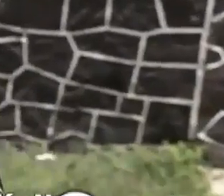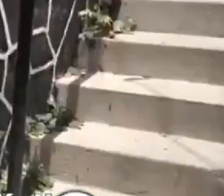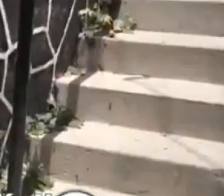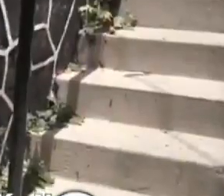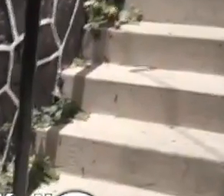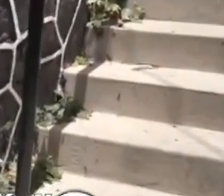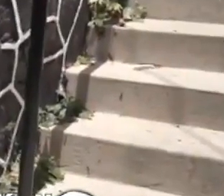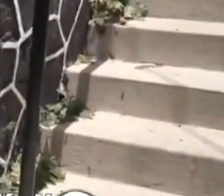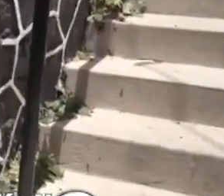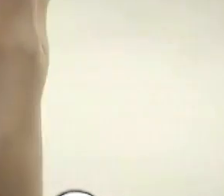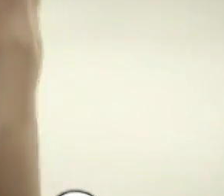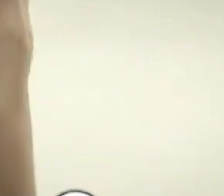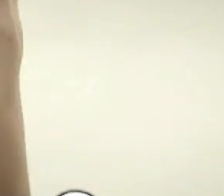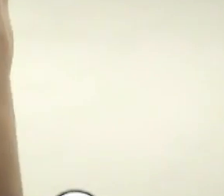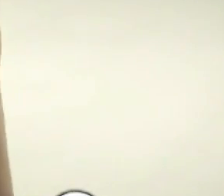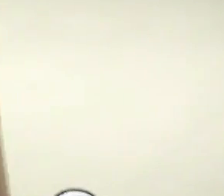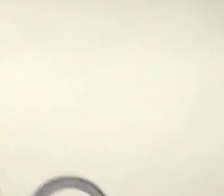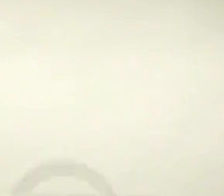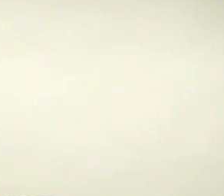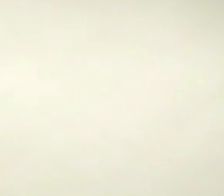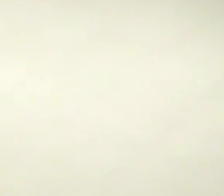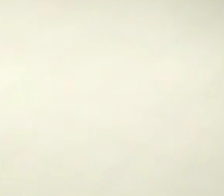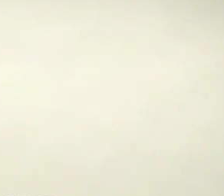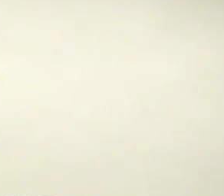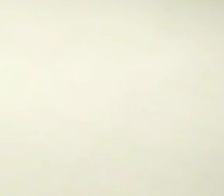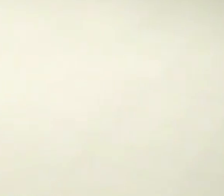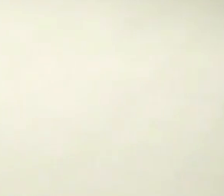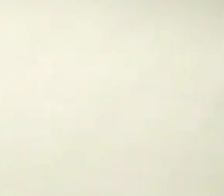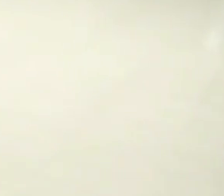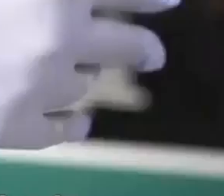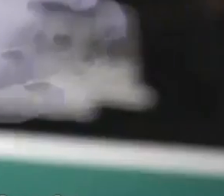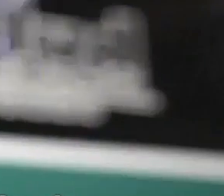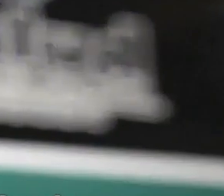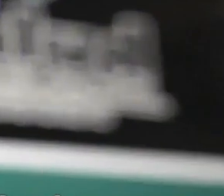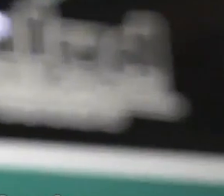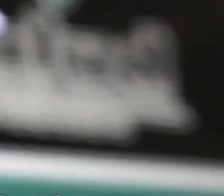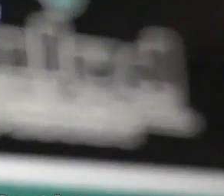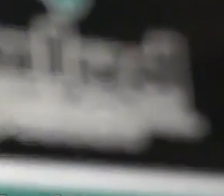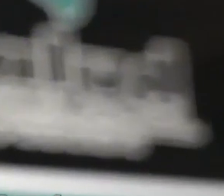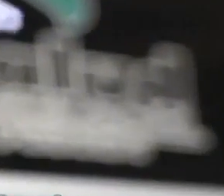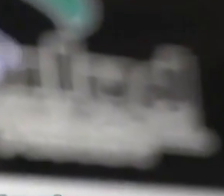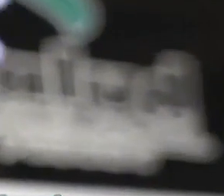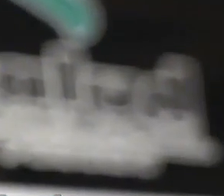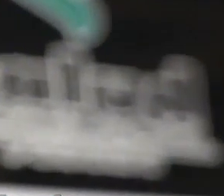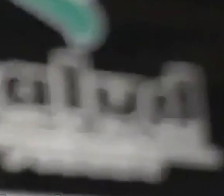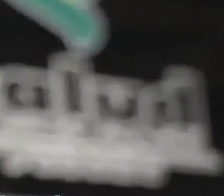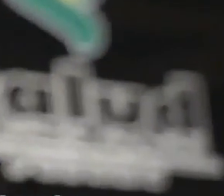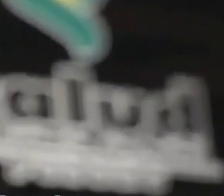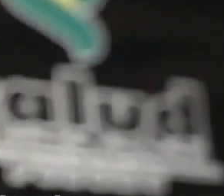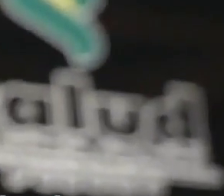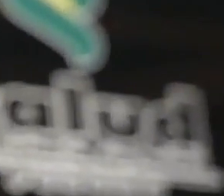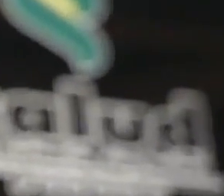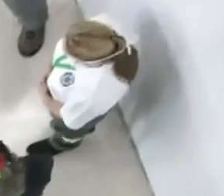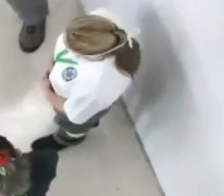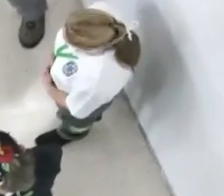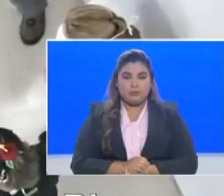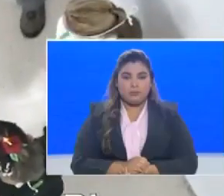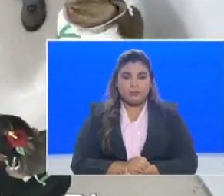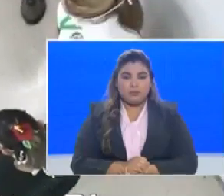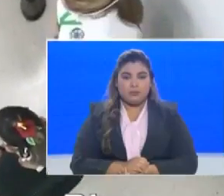Diariamente es muy difícil dejar a nuestros familiares, pero tenemos una importante responsabilidad.